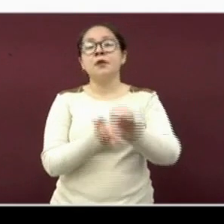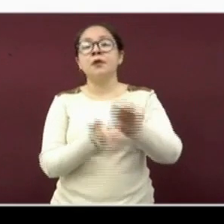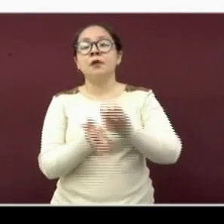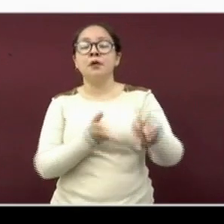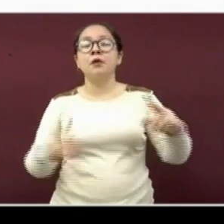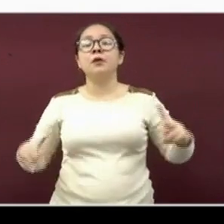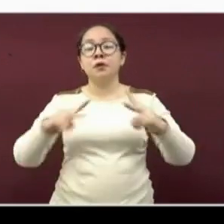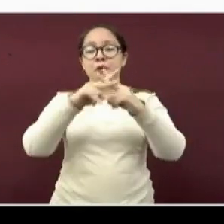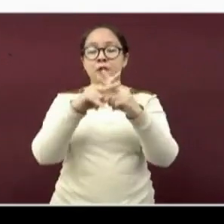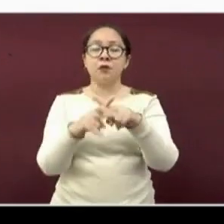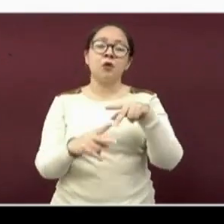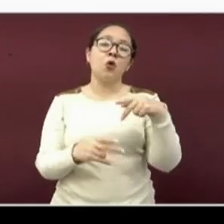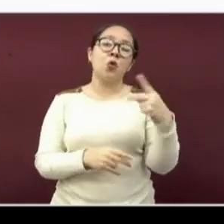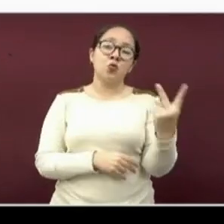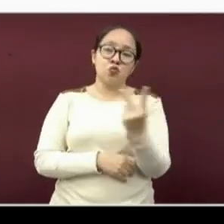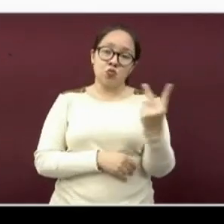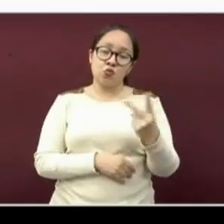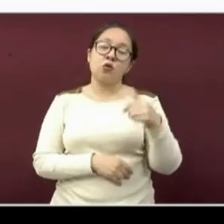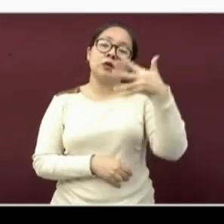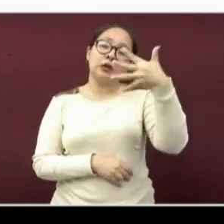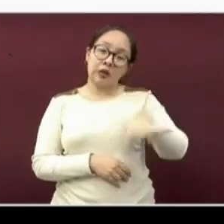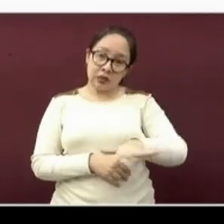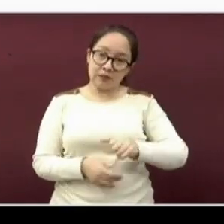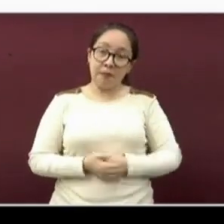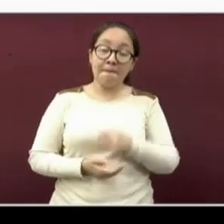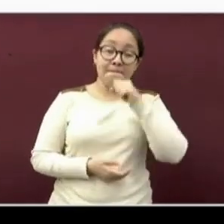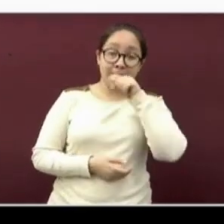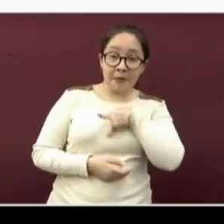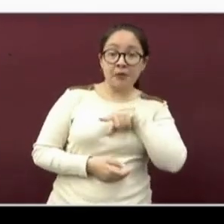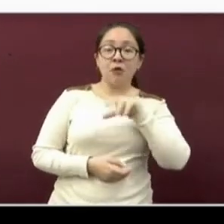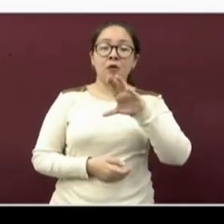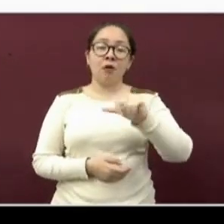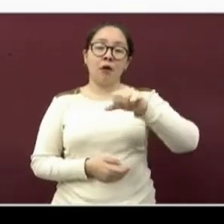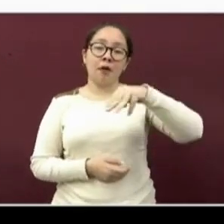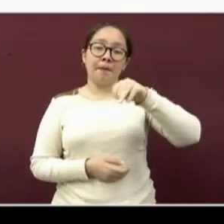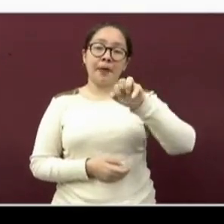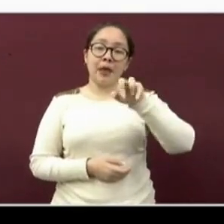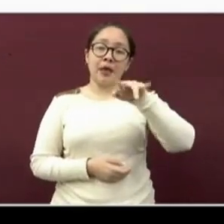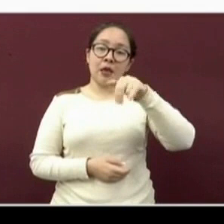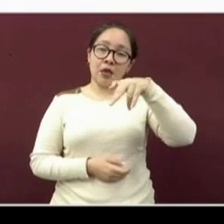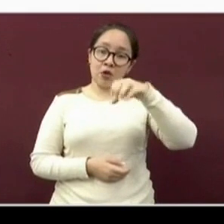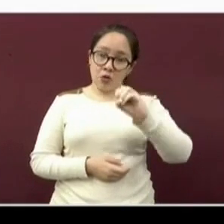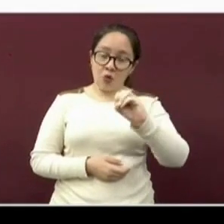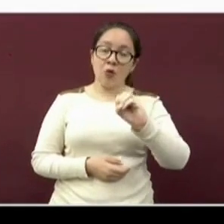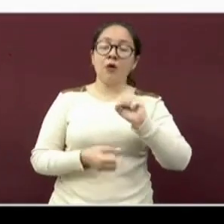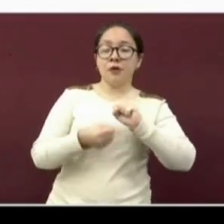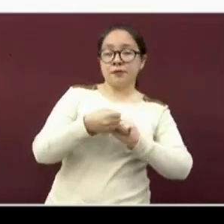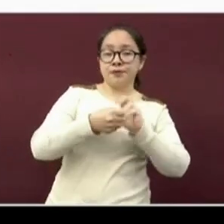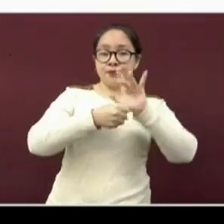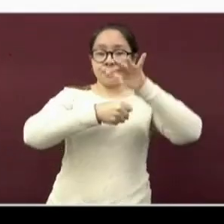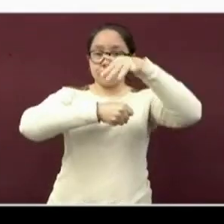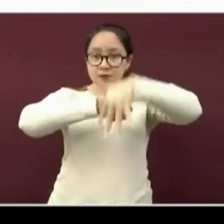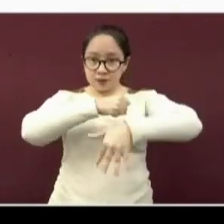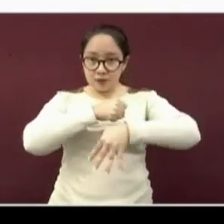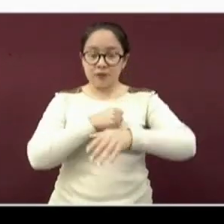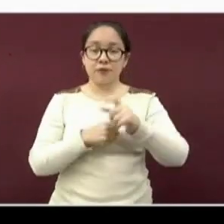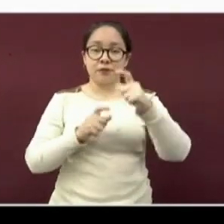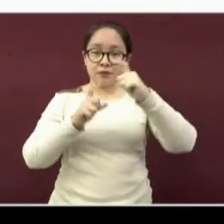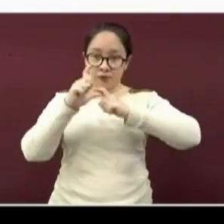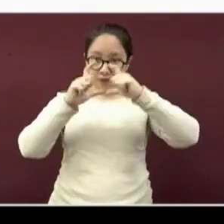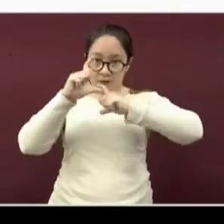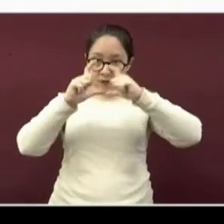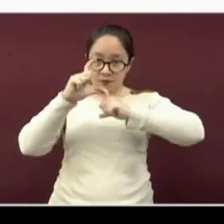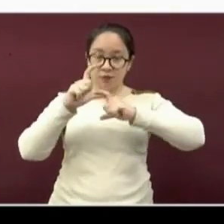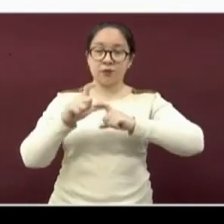Rica, ambos con 10 casos. Así también otros como Camerino Zeta Mendoza, San Andrés Tuxtla, Jico,